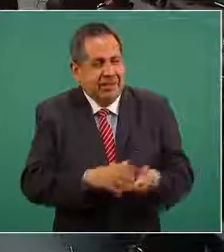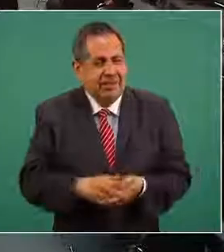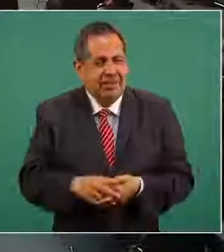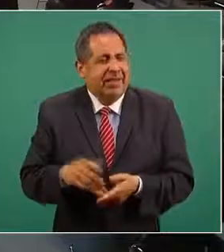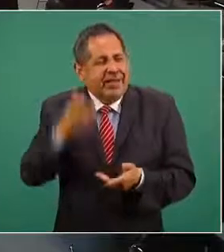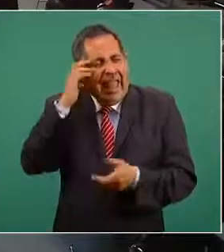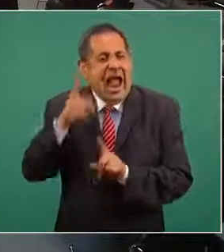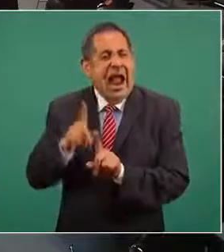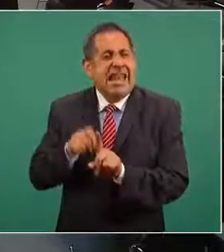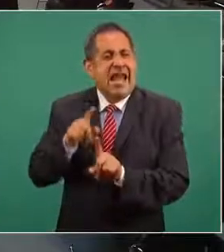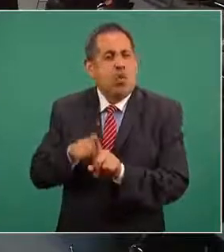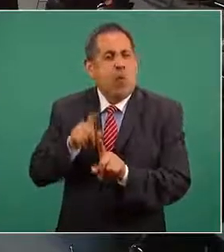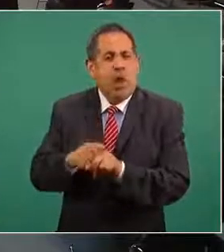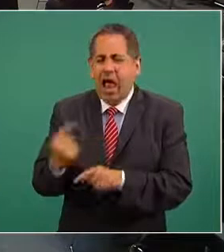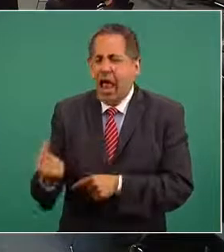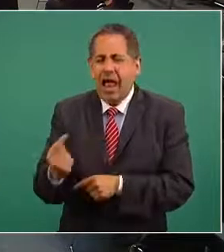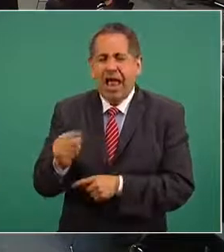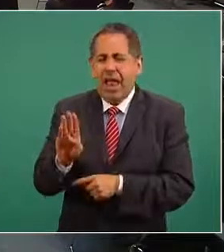Benito